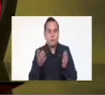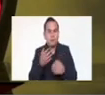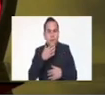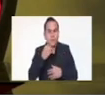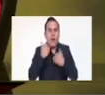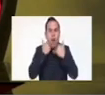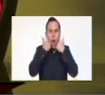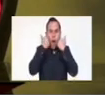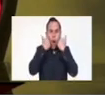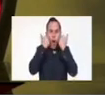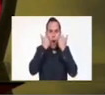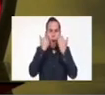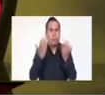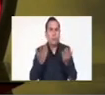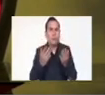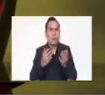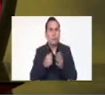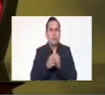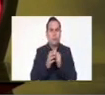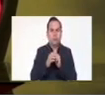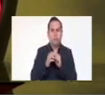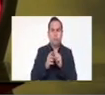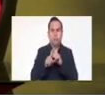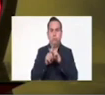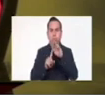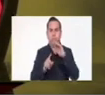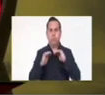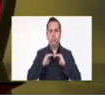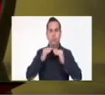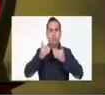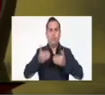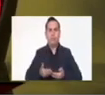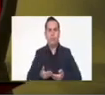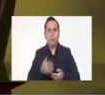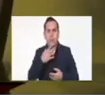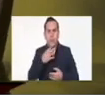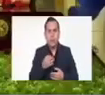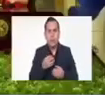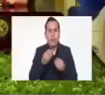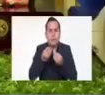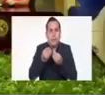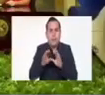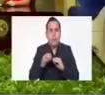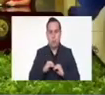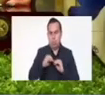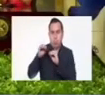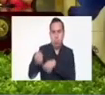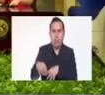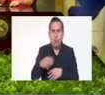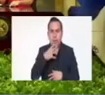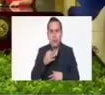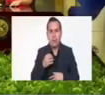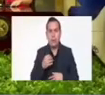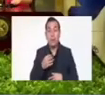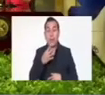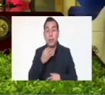Bukele y del régimen de sección y del plan control territorial porque la oposición está desesperada y está